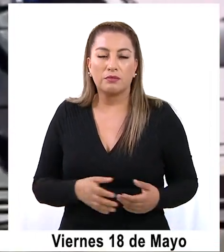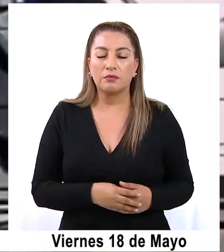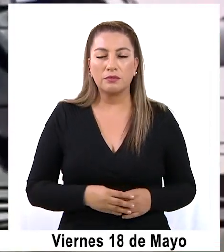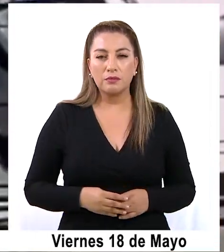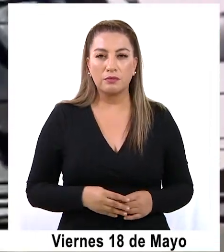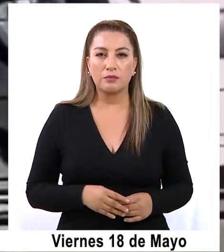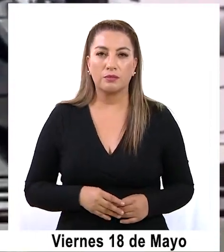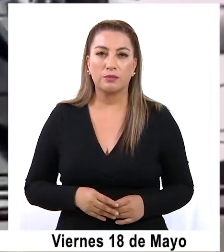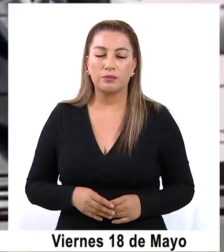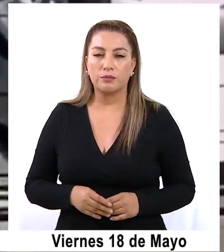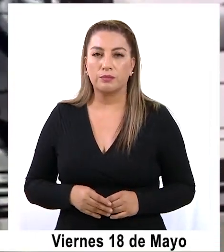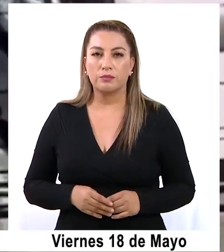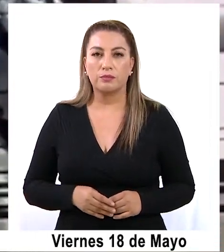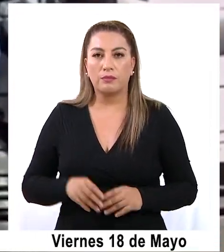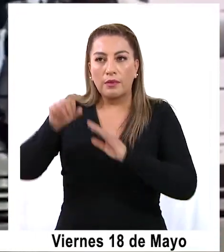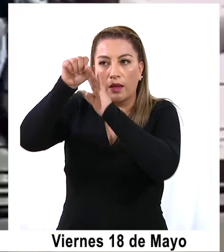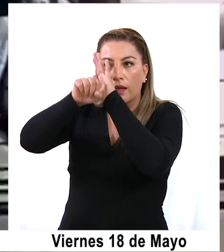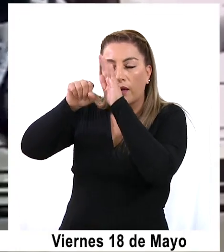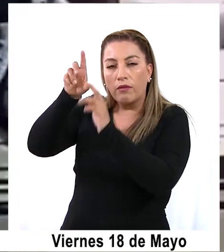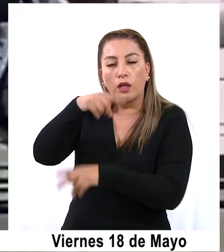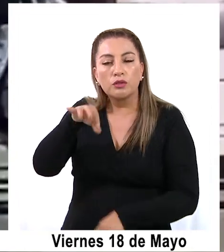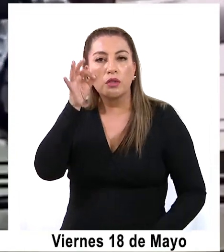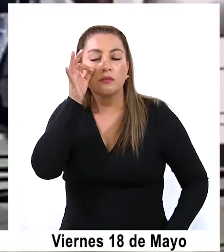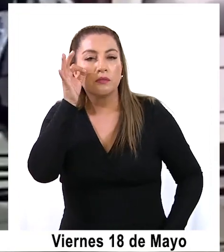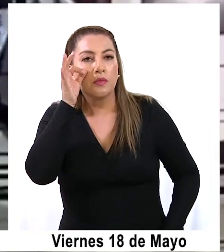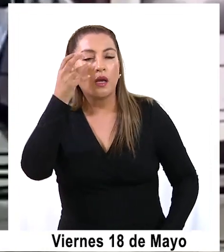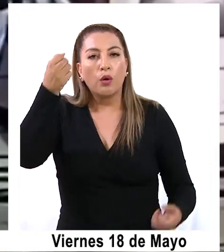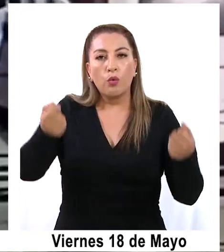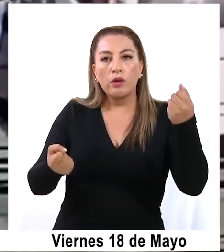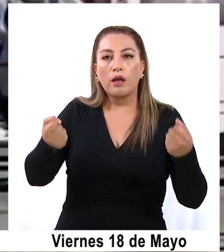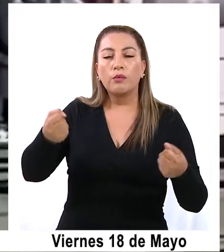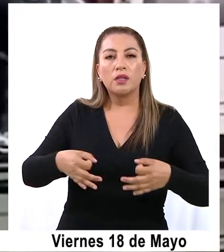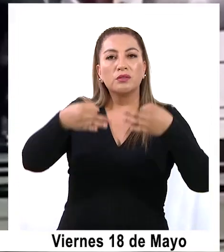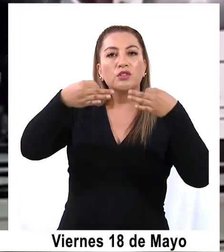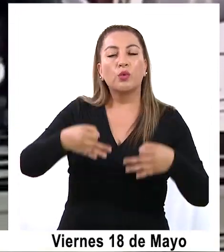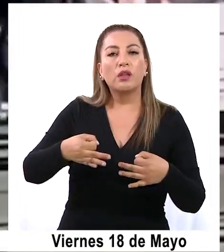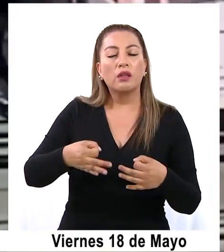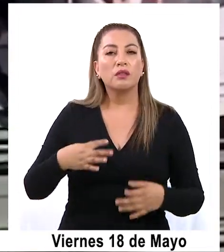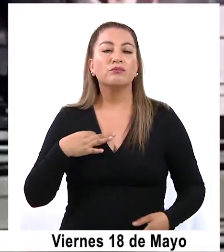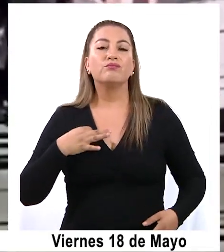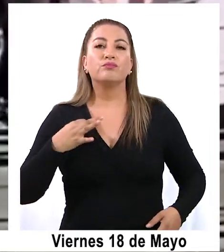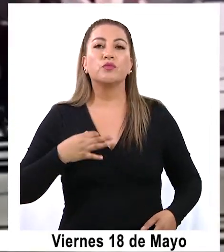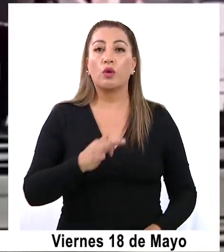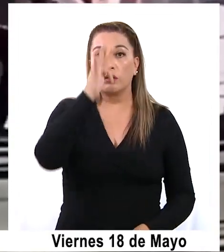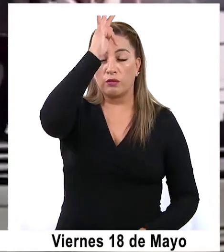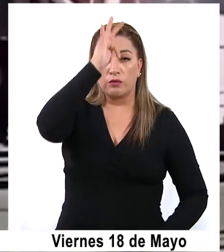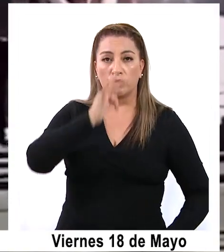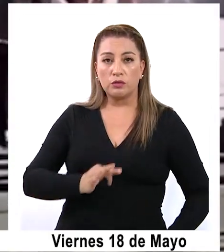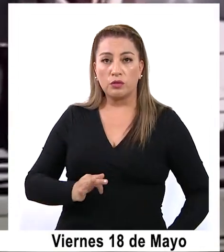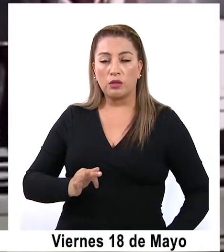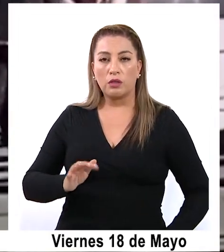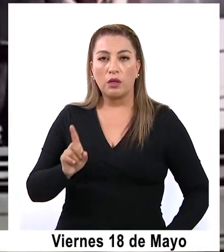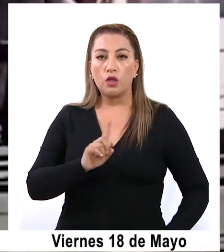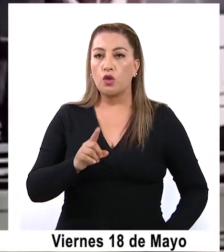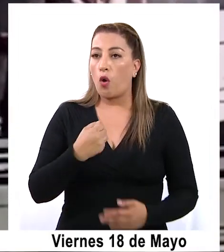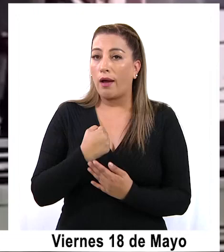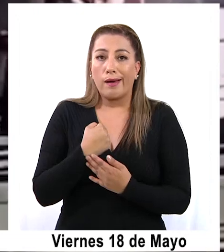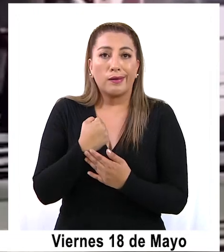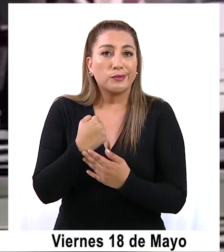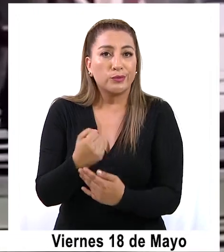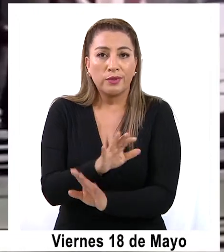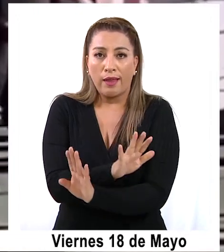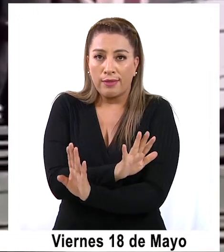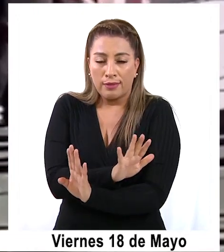ellos. En el video también se observa una camioneta de seguridad ciudadana cuyos funcionarios no habrían actuado